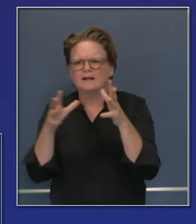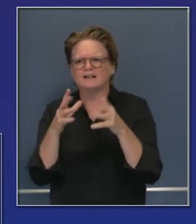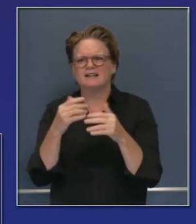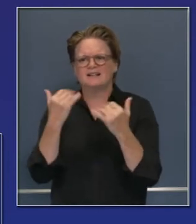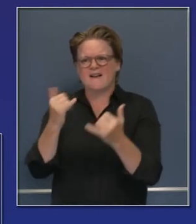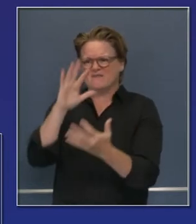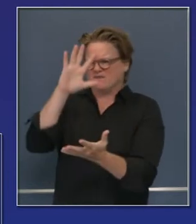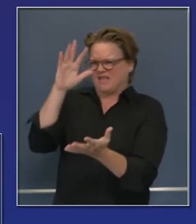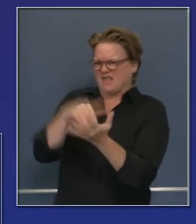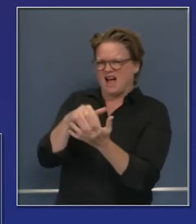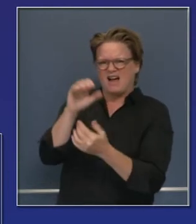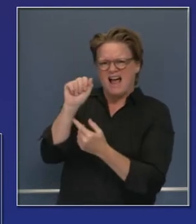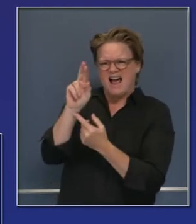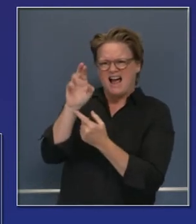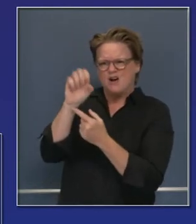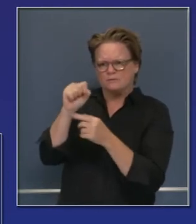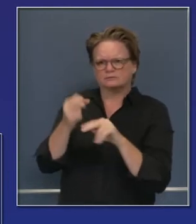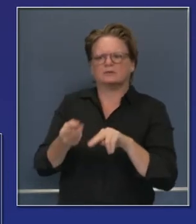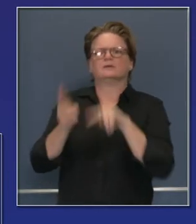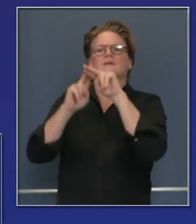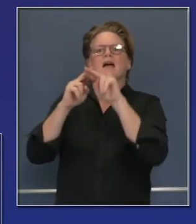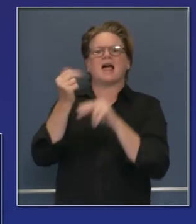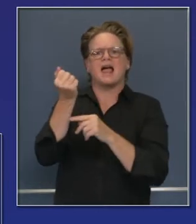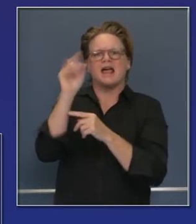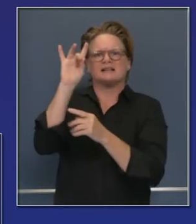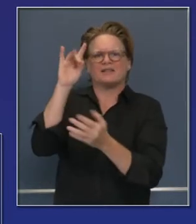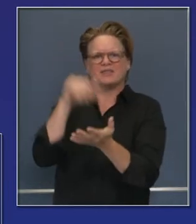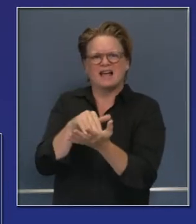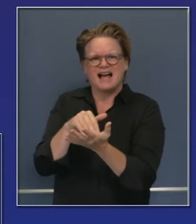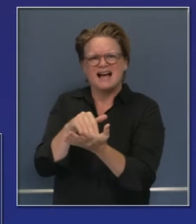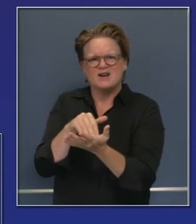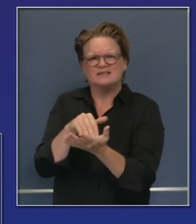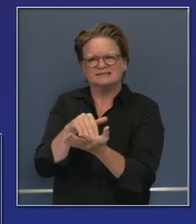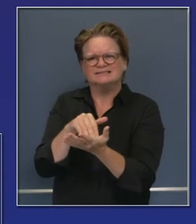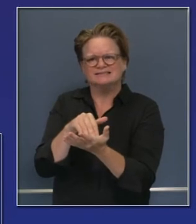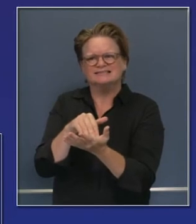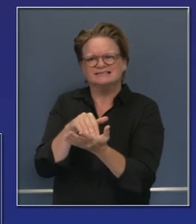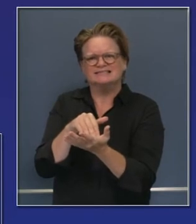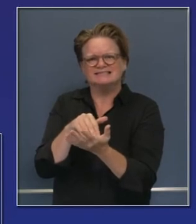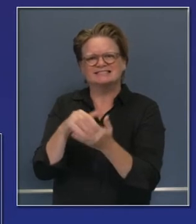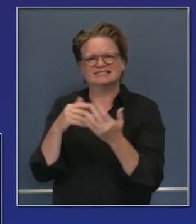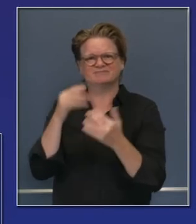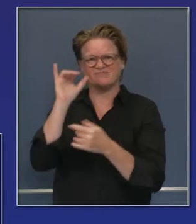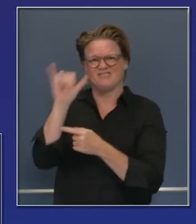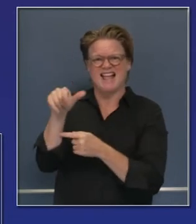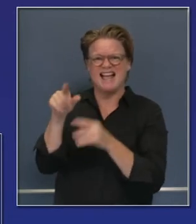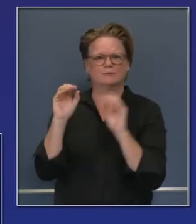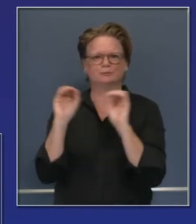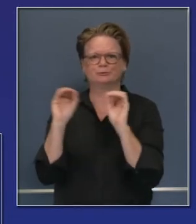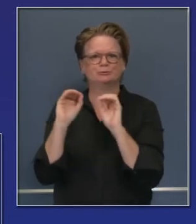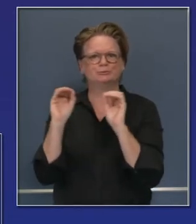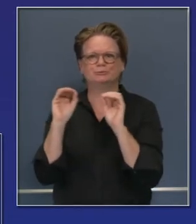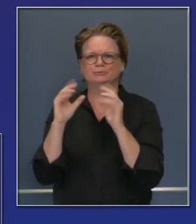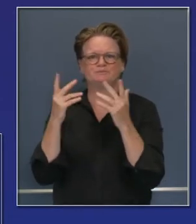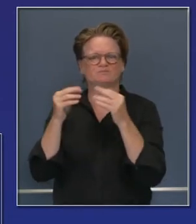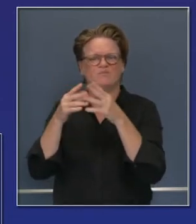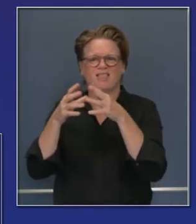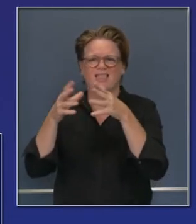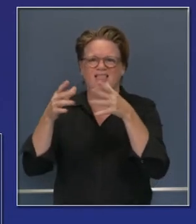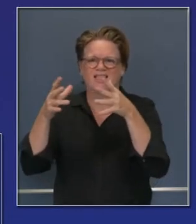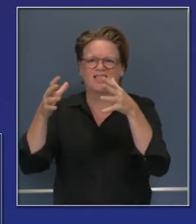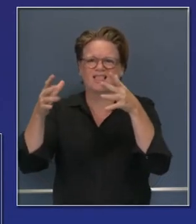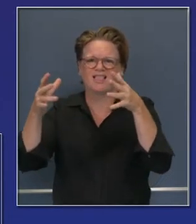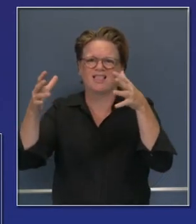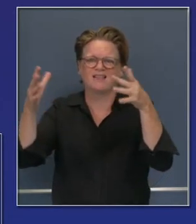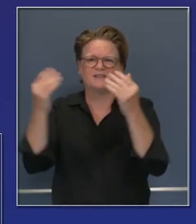Ha crecido, se ha triplicado, está en dieciocho mil acres y todavía no se ha contenido. De modo que es un incendio